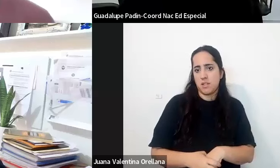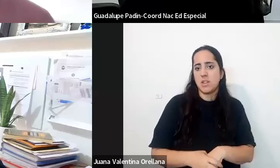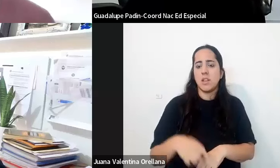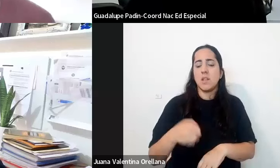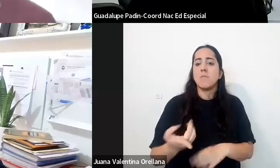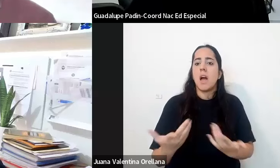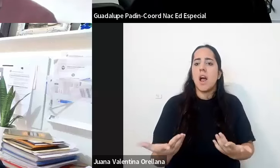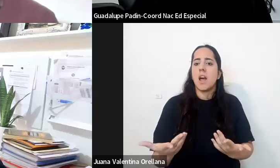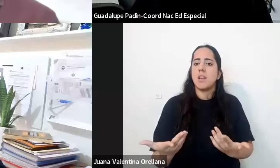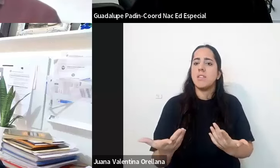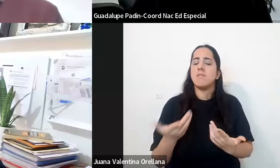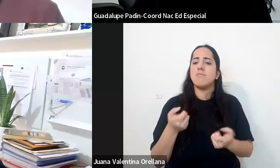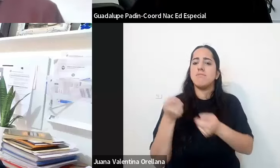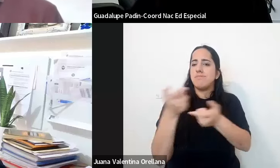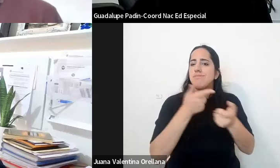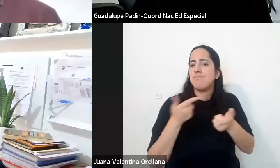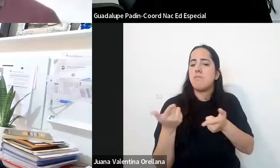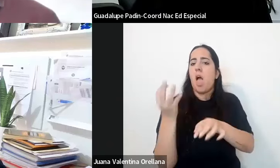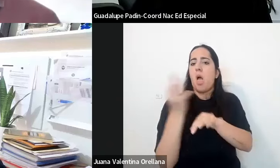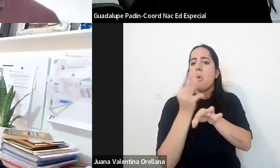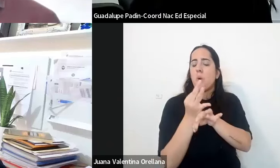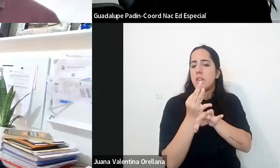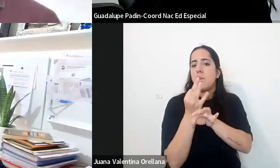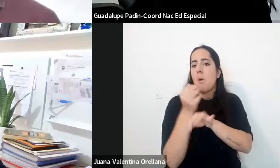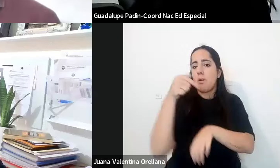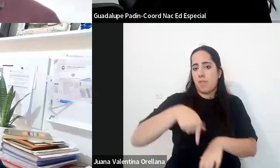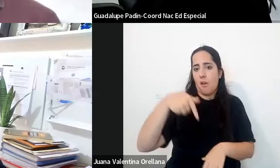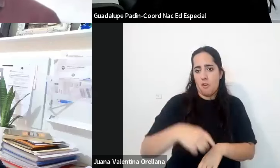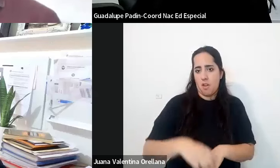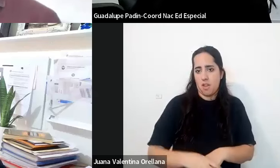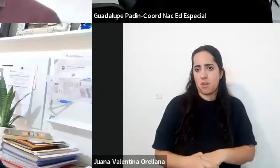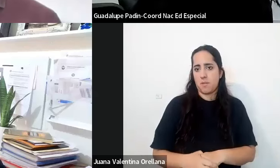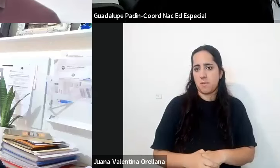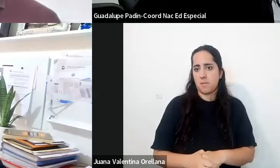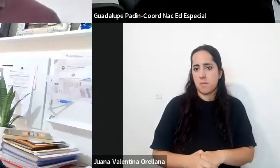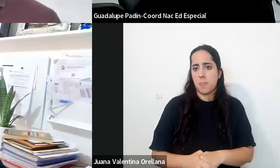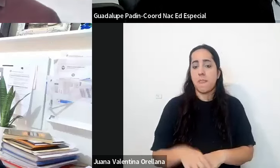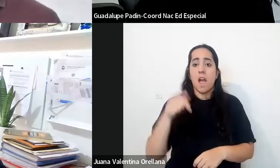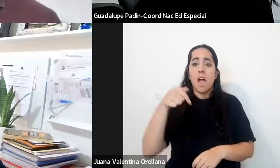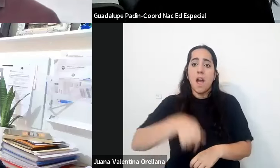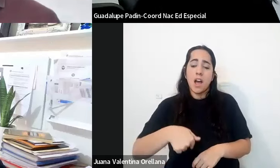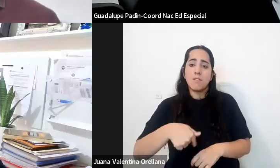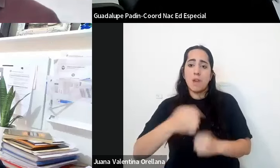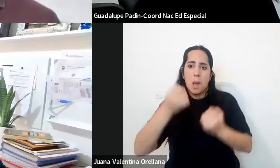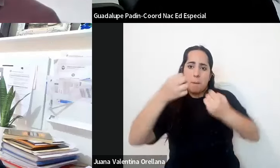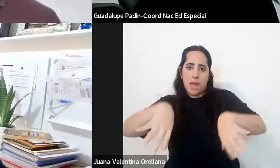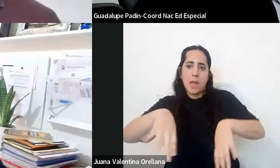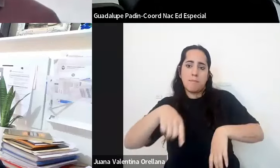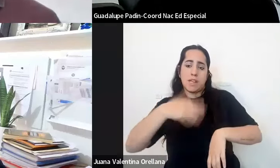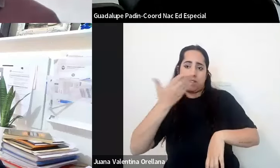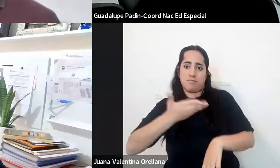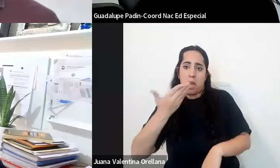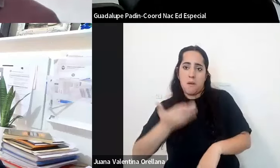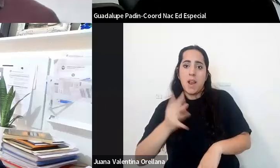respuesta al sistema educativo hoy de hecho le doy la palabra para que comience a